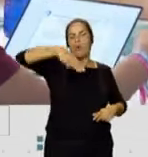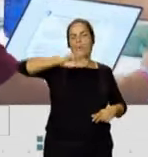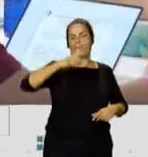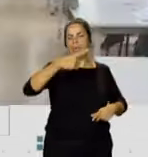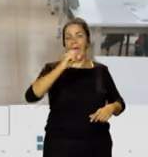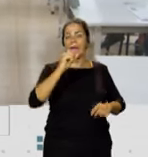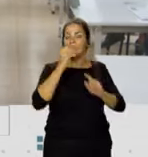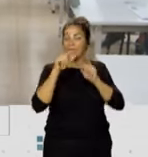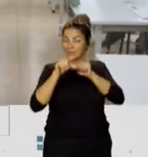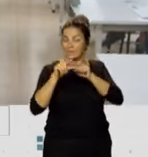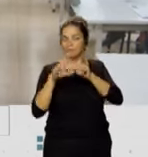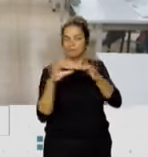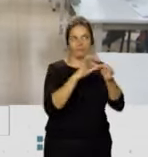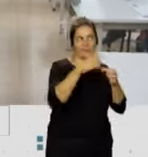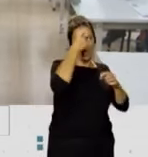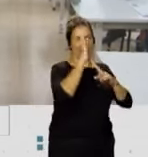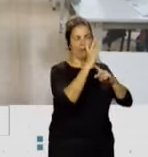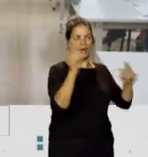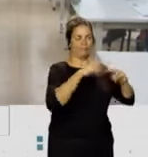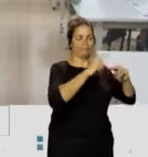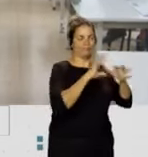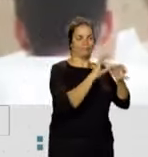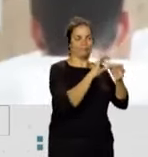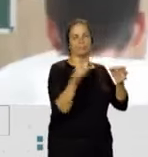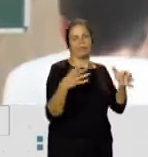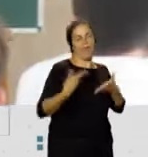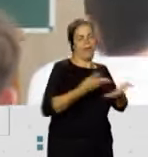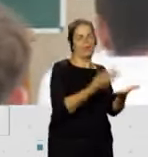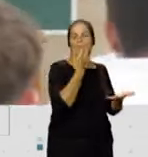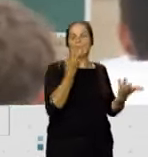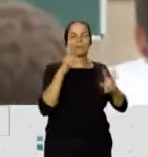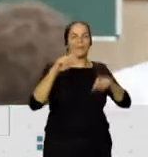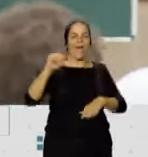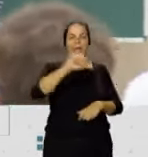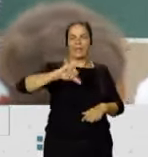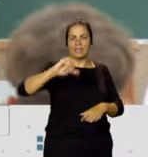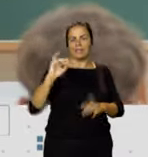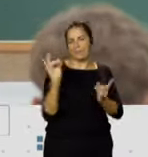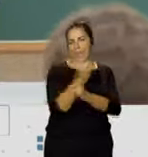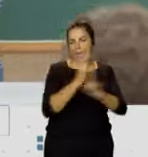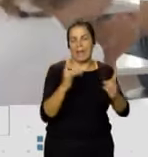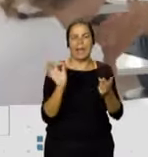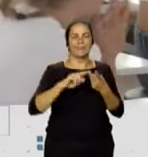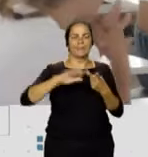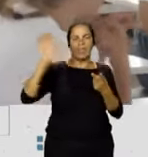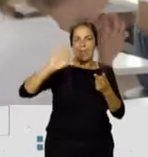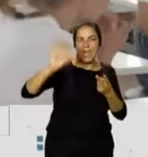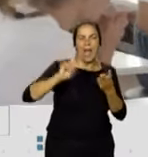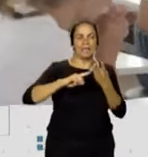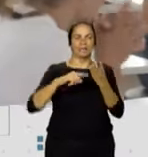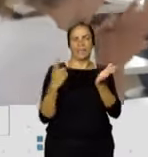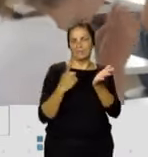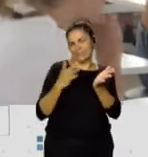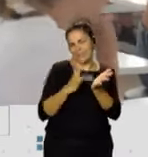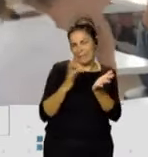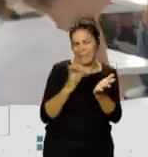grandes amigos de las conexiones neuronales, todo lo que está relacionado con aceites vegetales, todo lo que está relacionado con cereales, semillas y